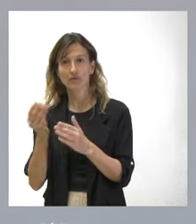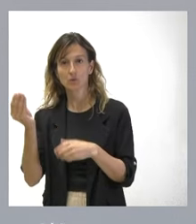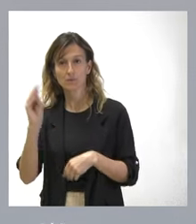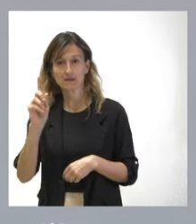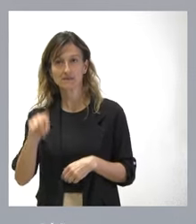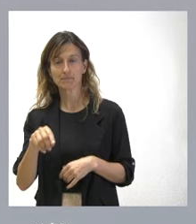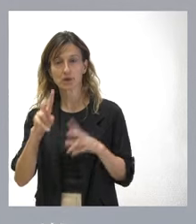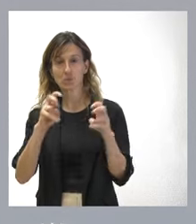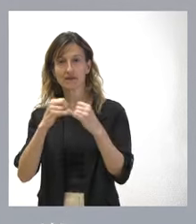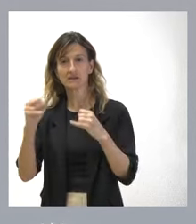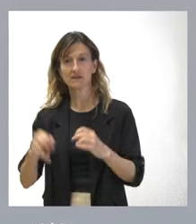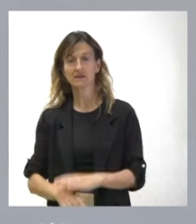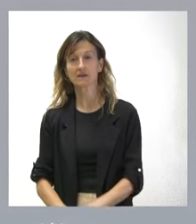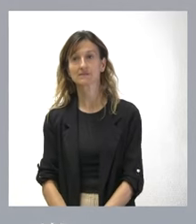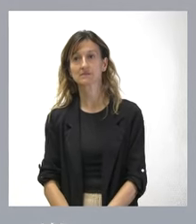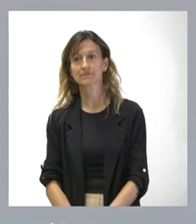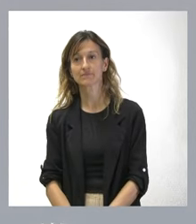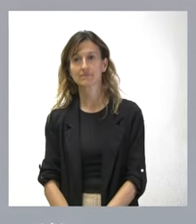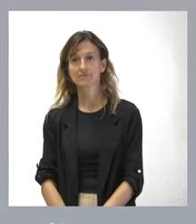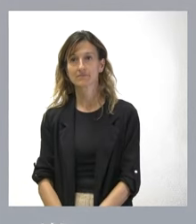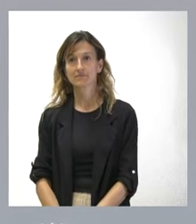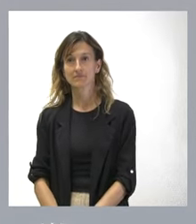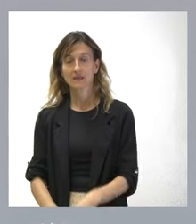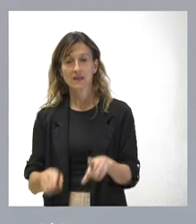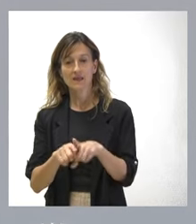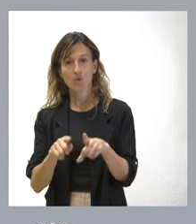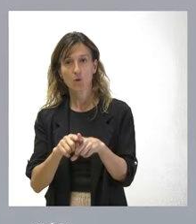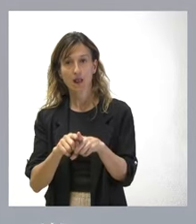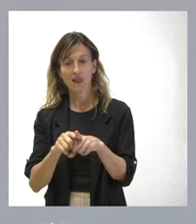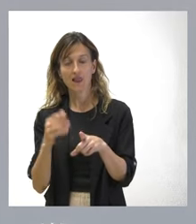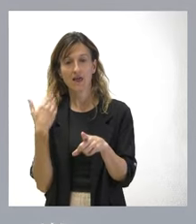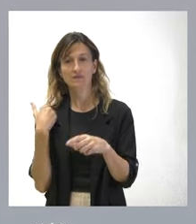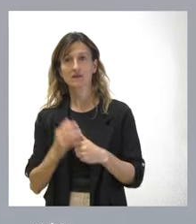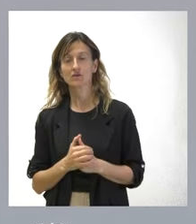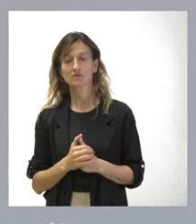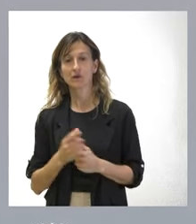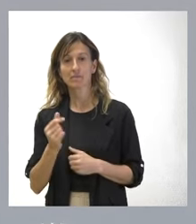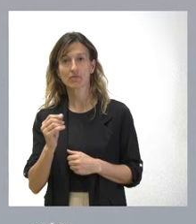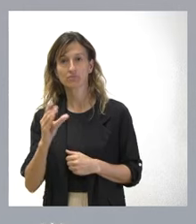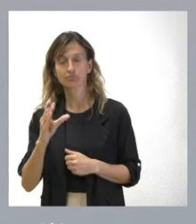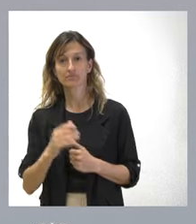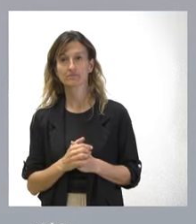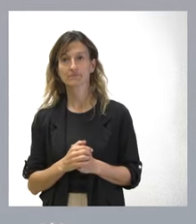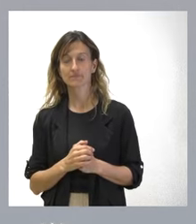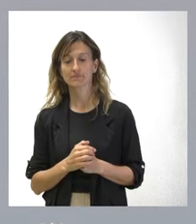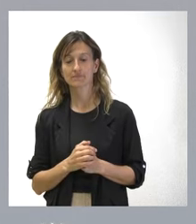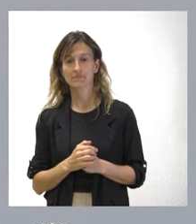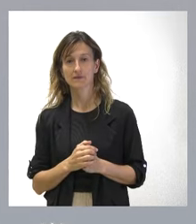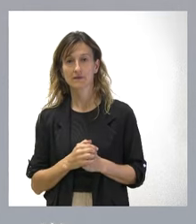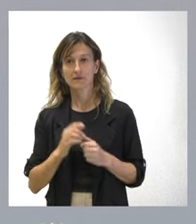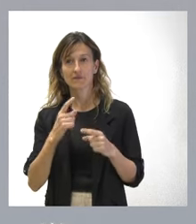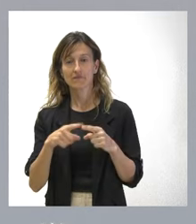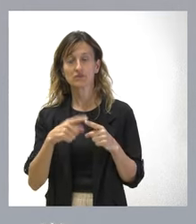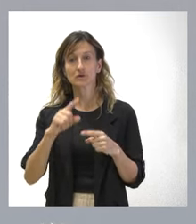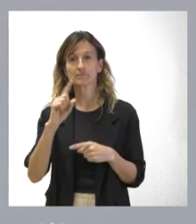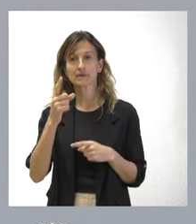a estas nuevas líneas como hicimos con los anteriores. Porque el incremento en el coste se ha derivado de varios factores. Un primer factor es que ahora son